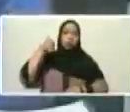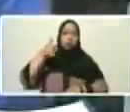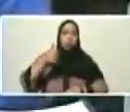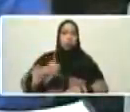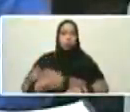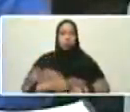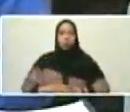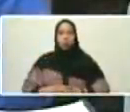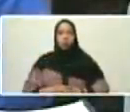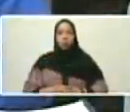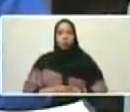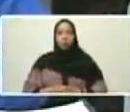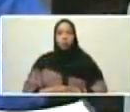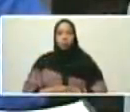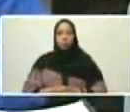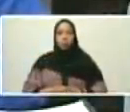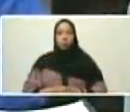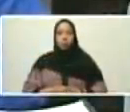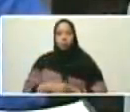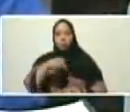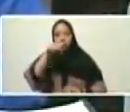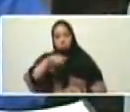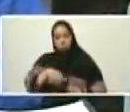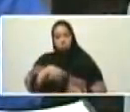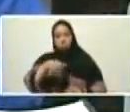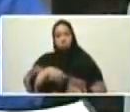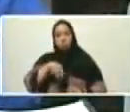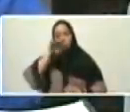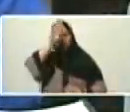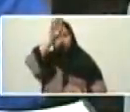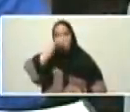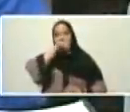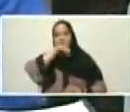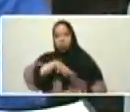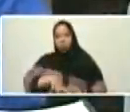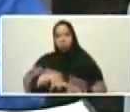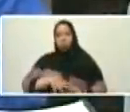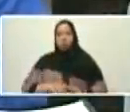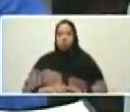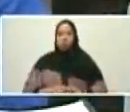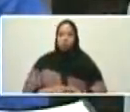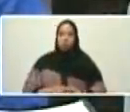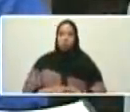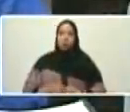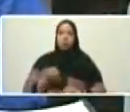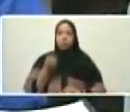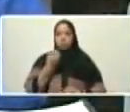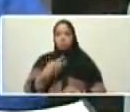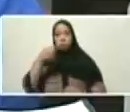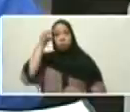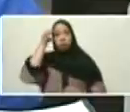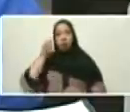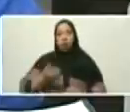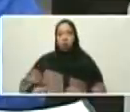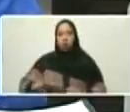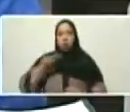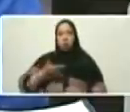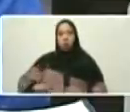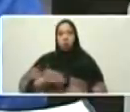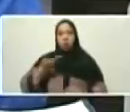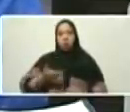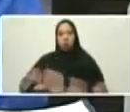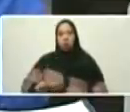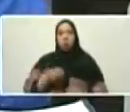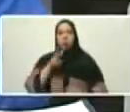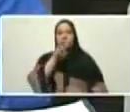histórico por el hoy e histórico hacia adelante, histórico. Hoy estamos conmemorando los